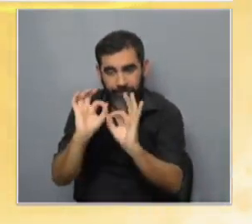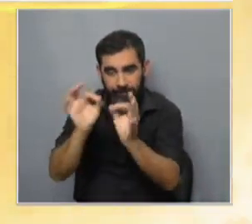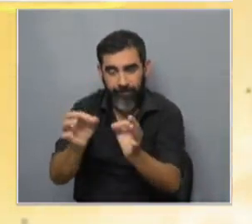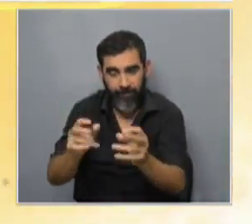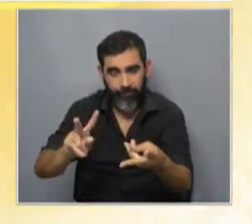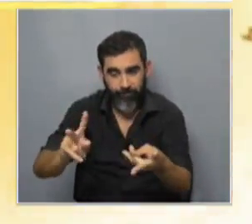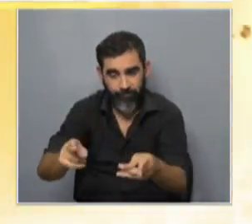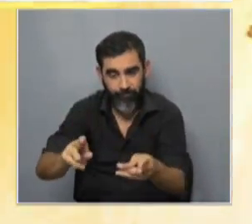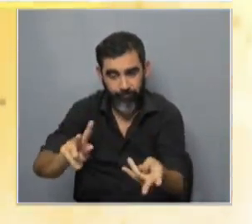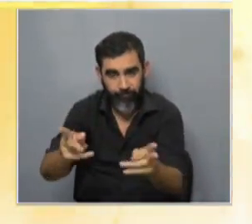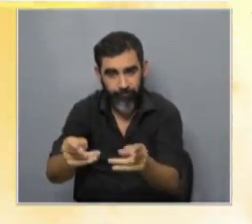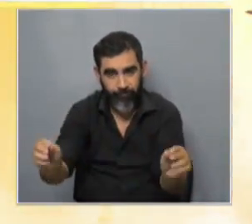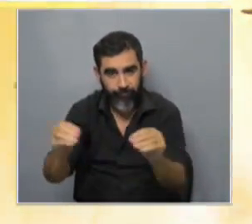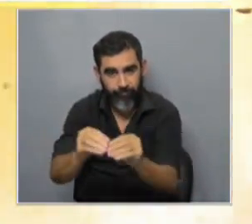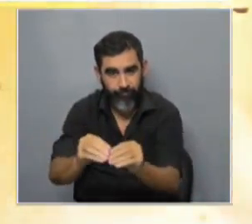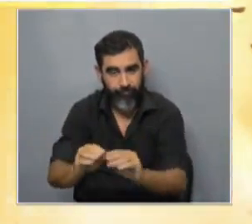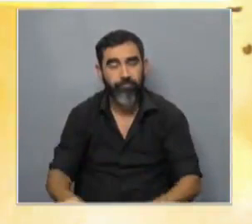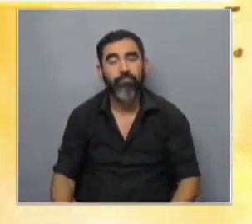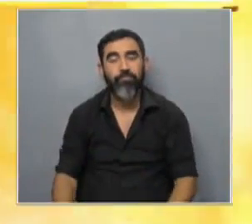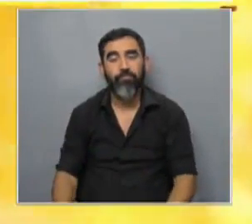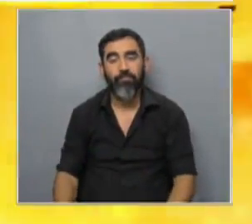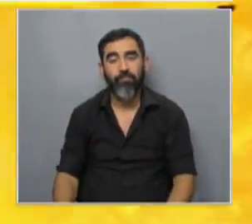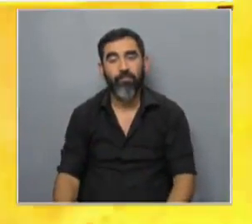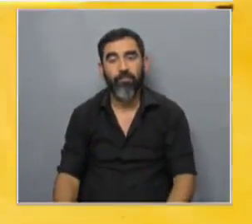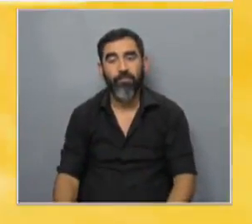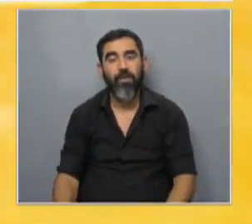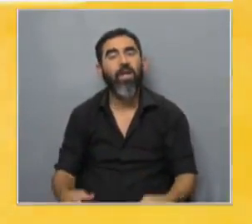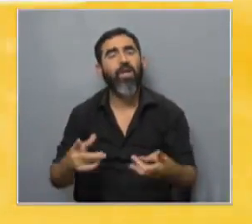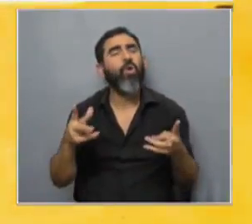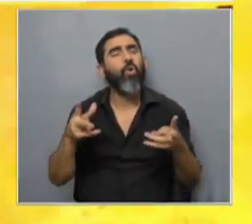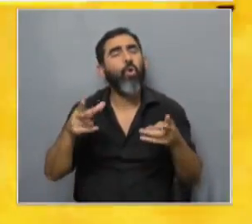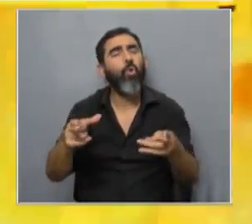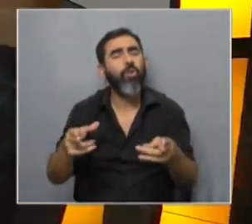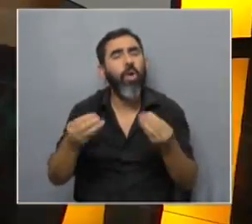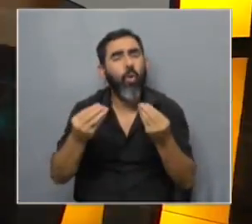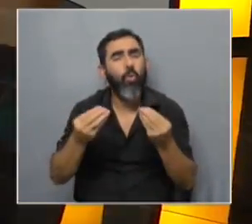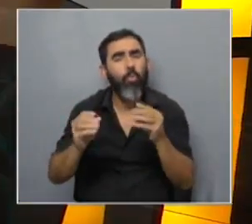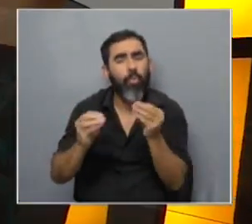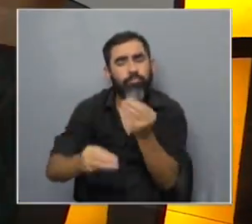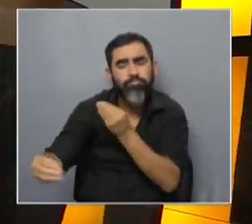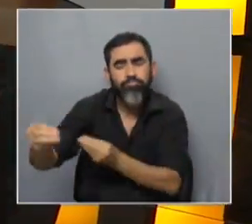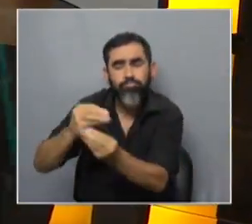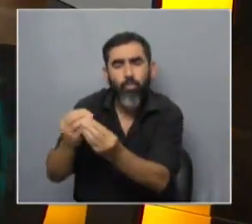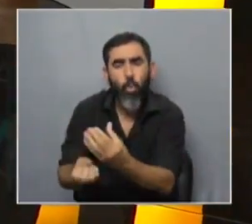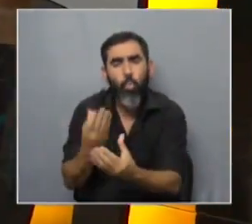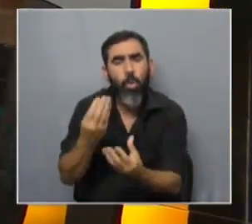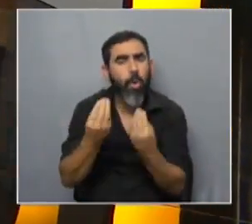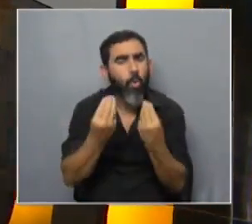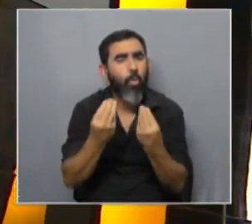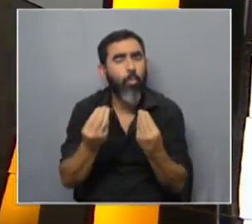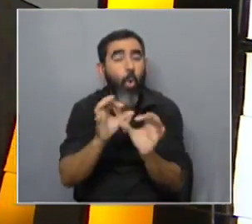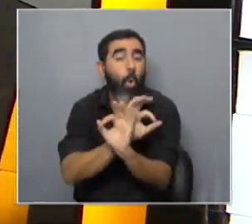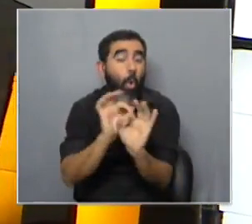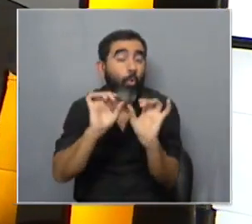encuentra la secuencia y la corta. Eso es. Y al cortar la secuencia, ¿cómo se puede reemplazar por otra? ¿O simplemente la